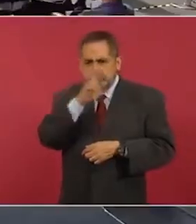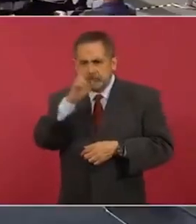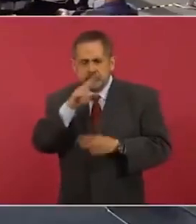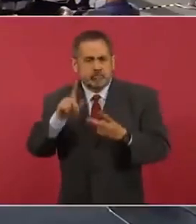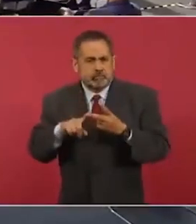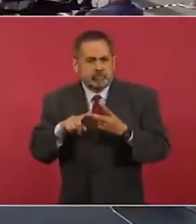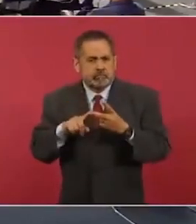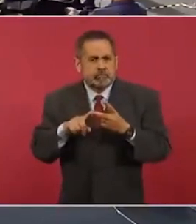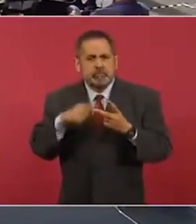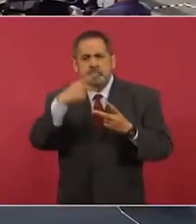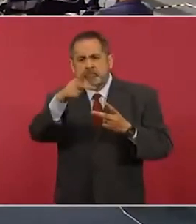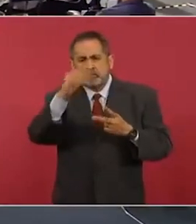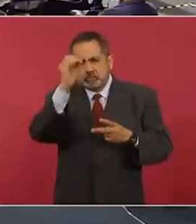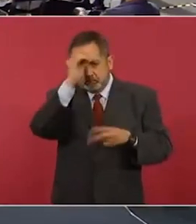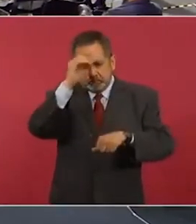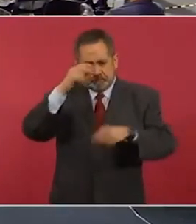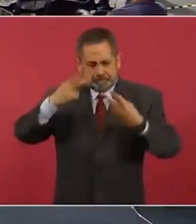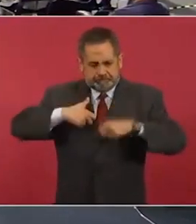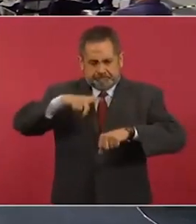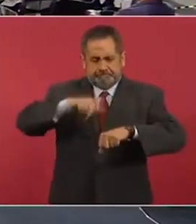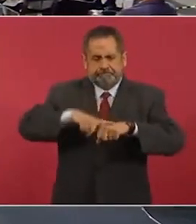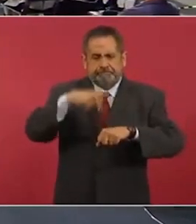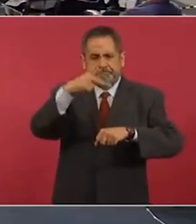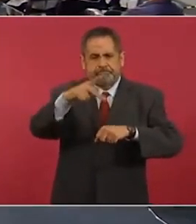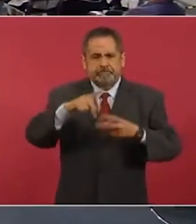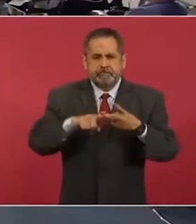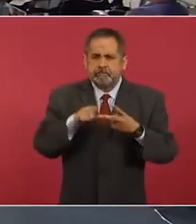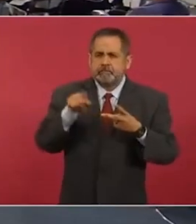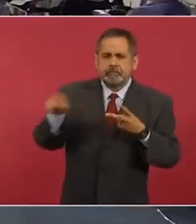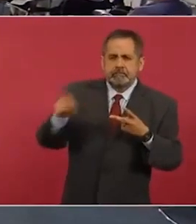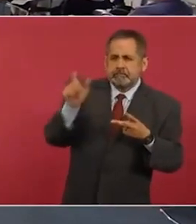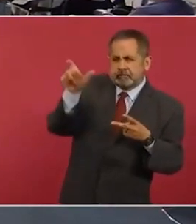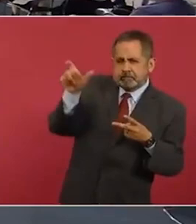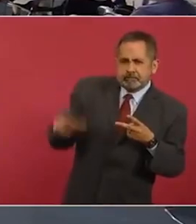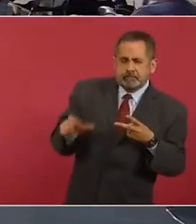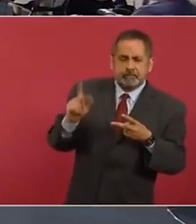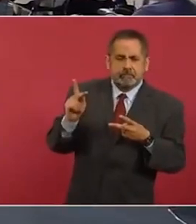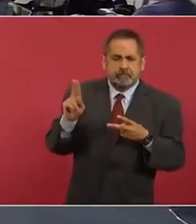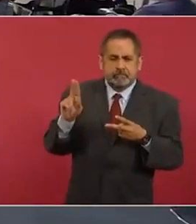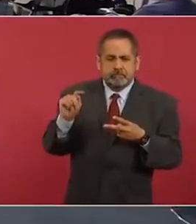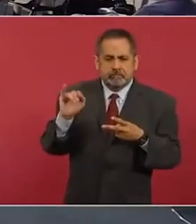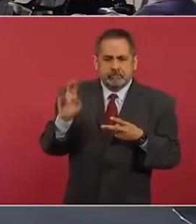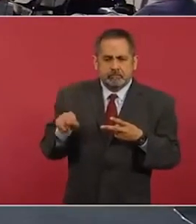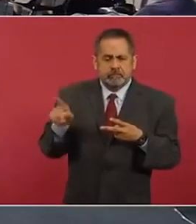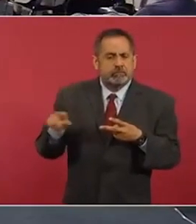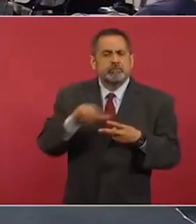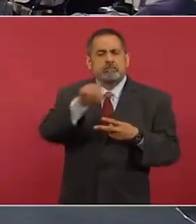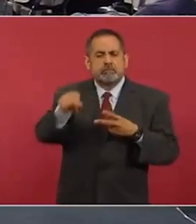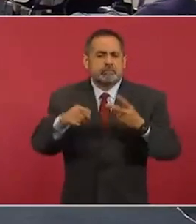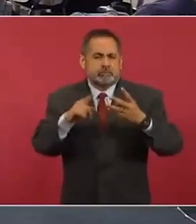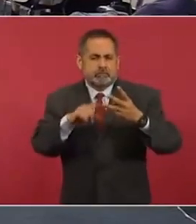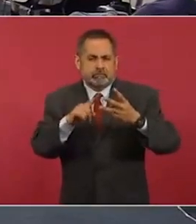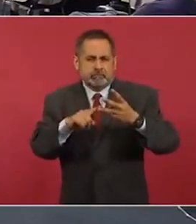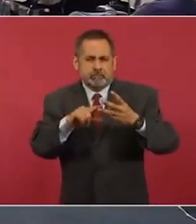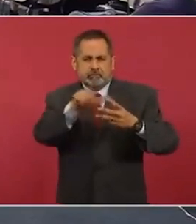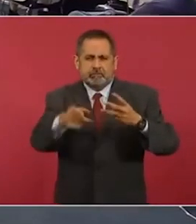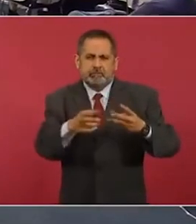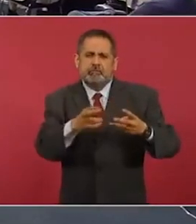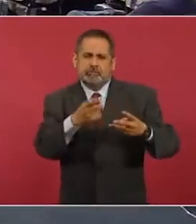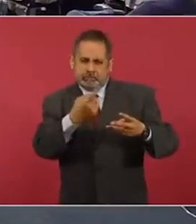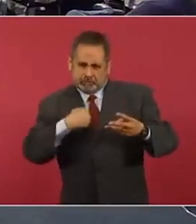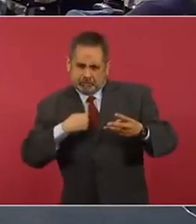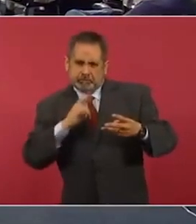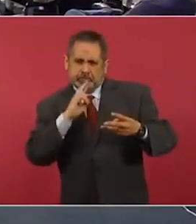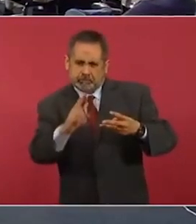¿Y cuál es la opinión suya personal de la figura de Vladimir Putin? Y luego le voy a pedir, por favor, si es tan amable que me dé el derecho a réplica. Gracias.